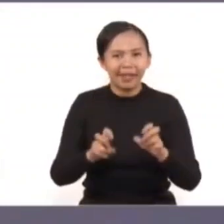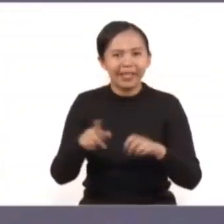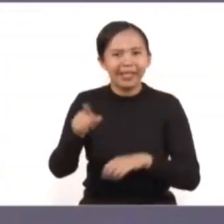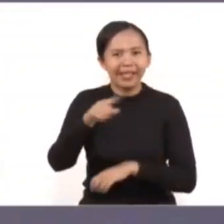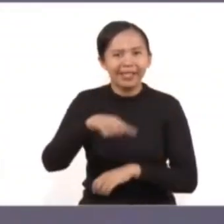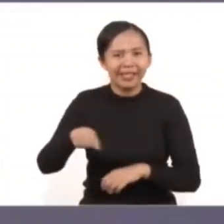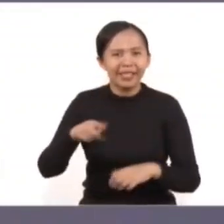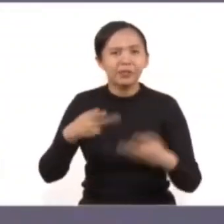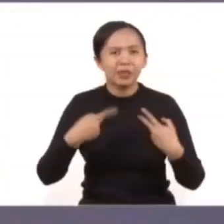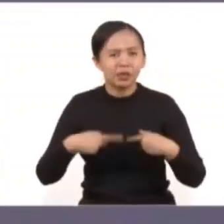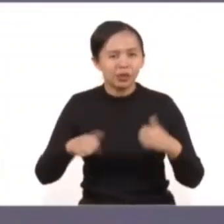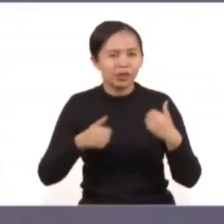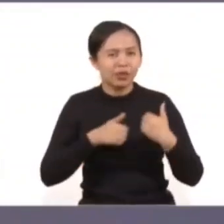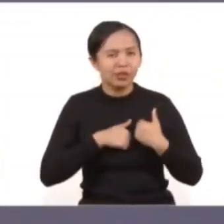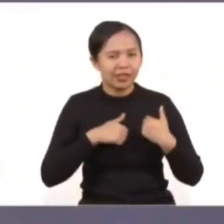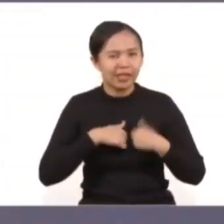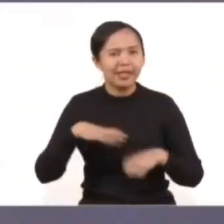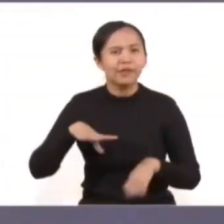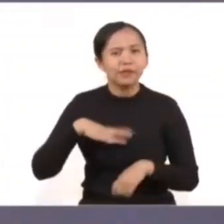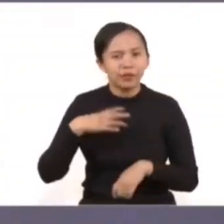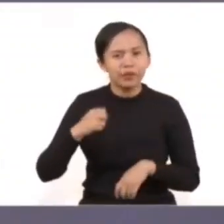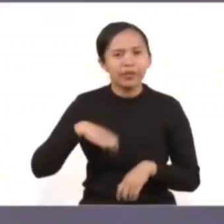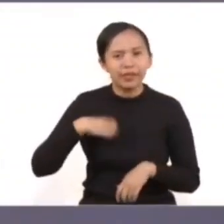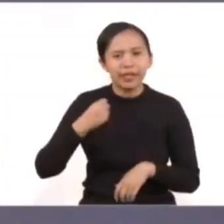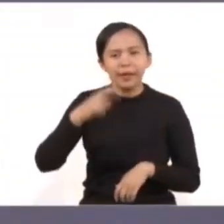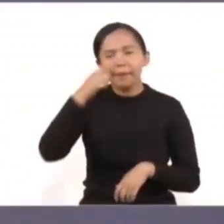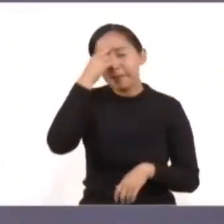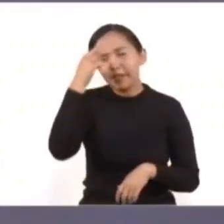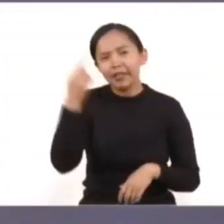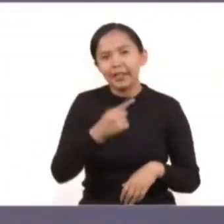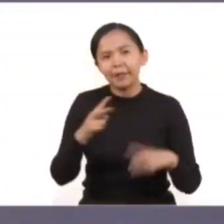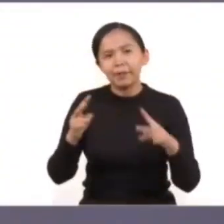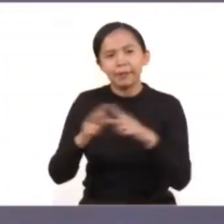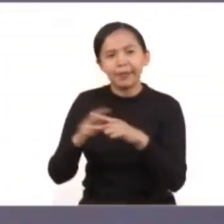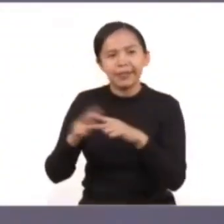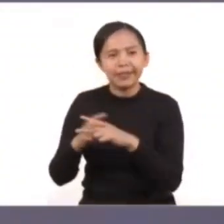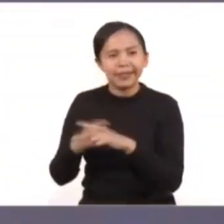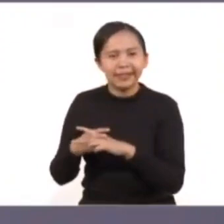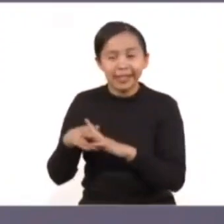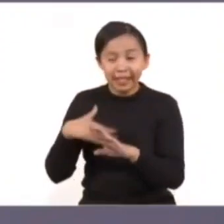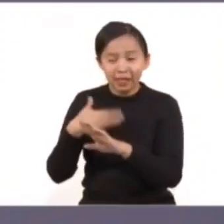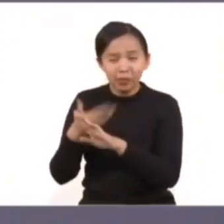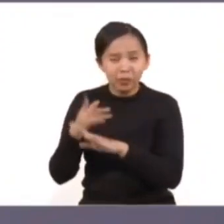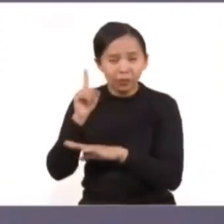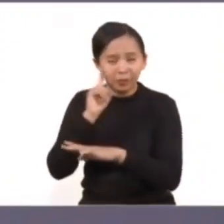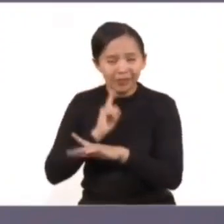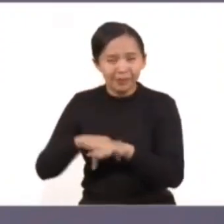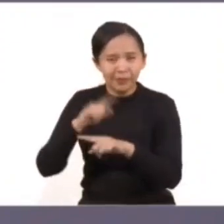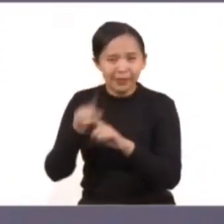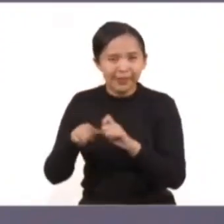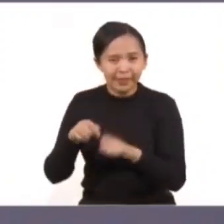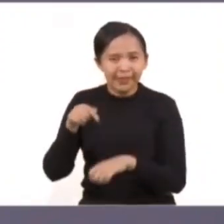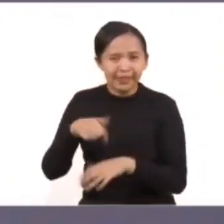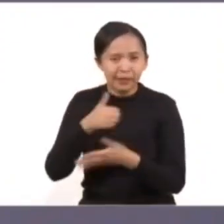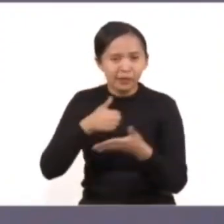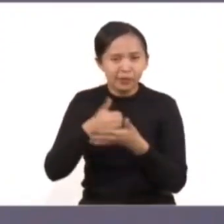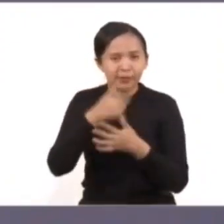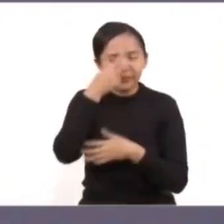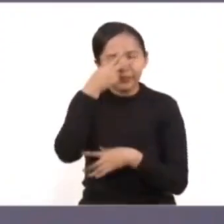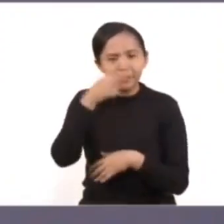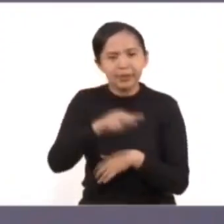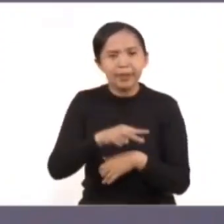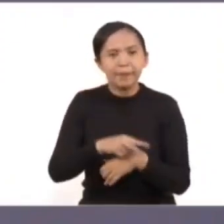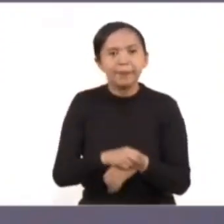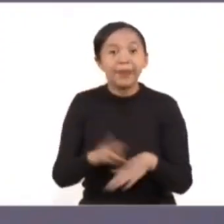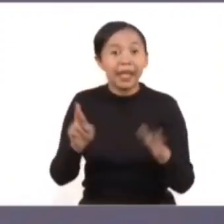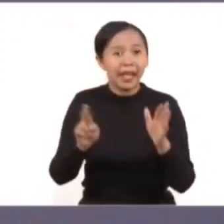autoridades hacemos en la lucha por la erradicación de la violencia contra las mujeres en la Ciudad de México. La